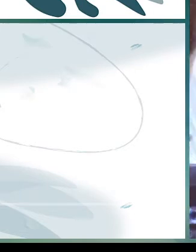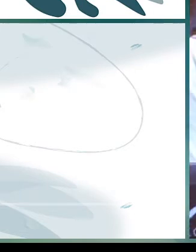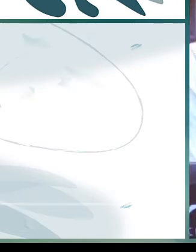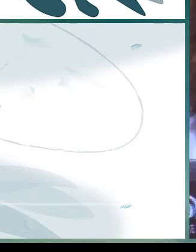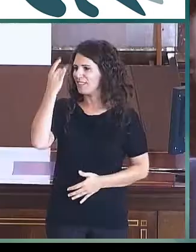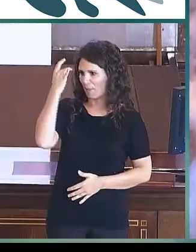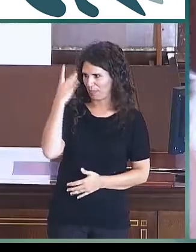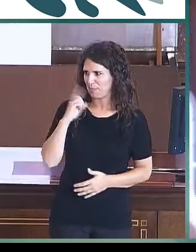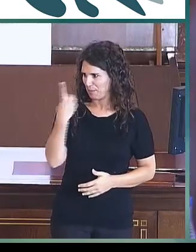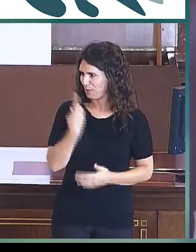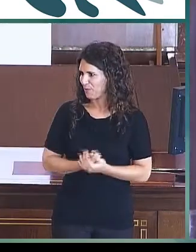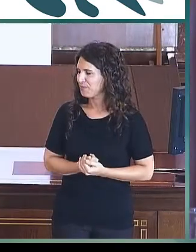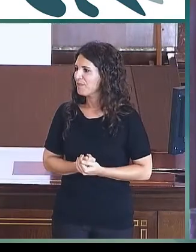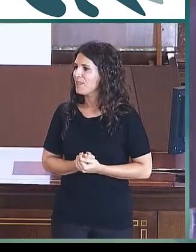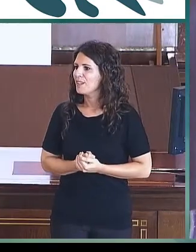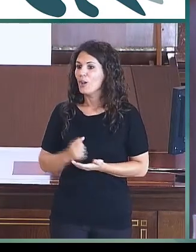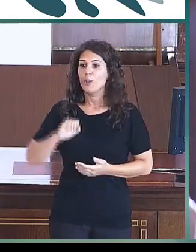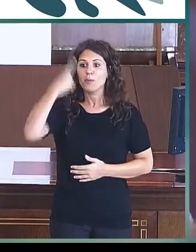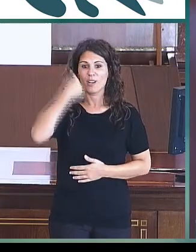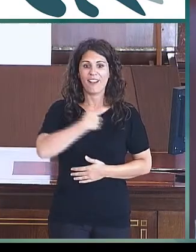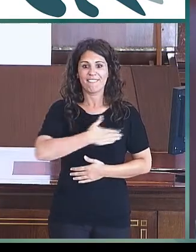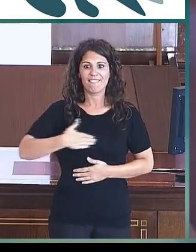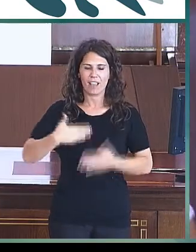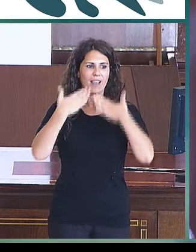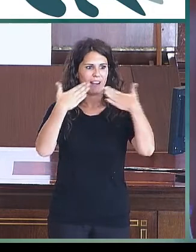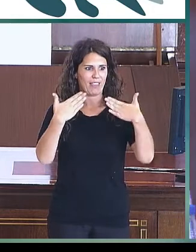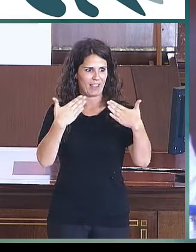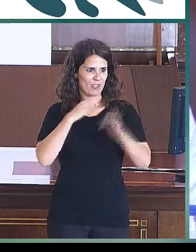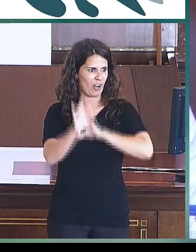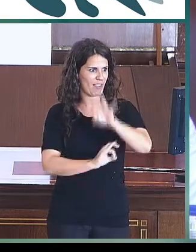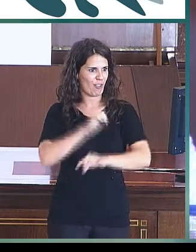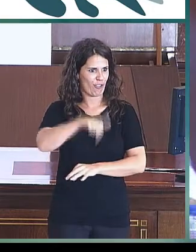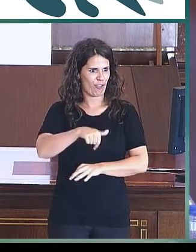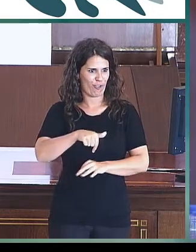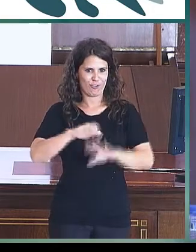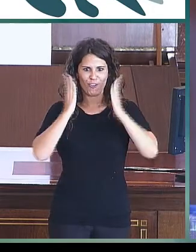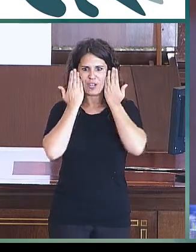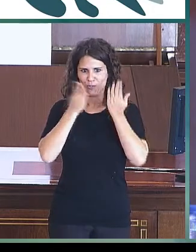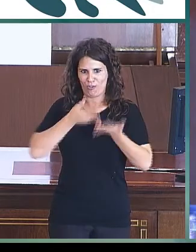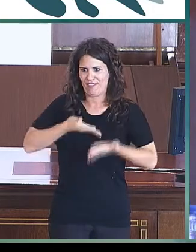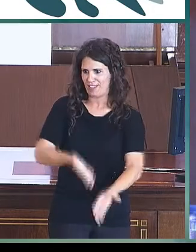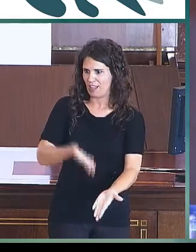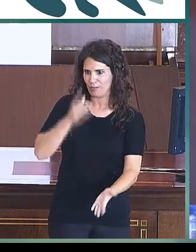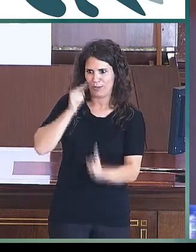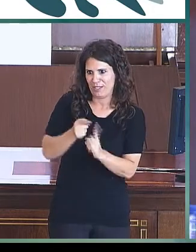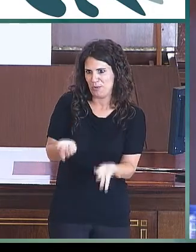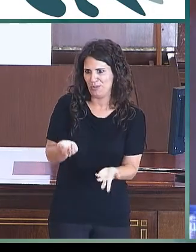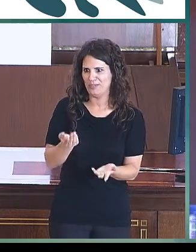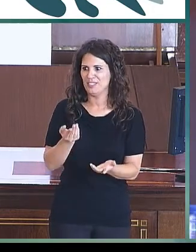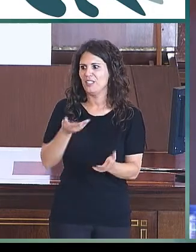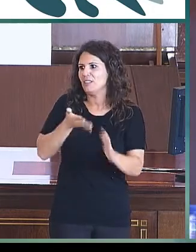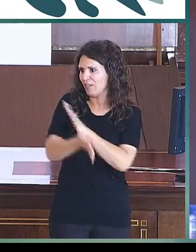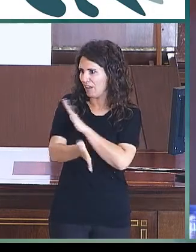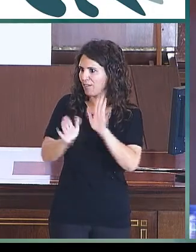David. Y lo primero, dar las gracias también a la organización por habernos invitado y estar aquí con todos vosotros, bueno,